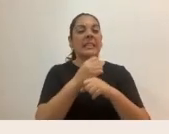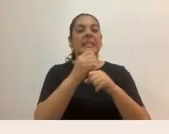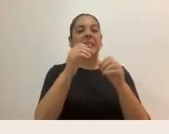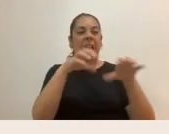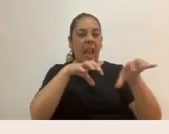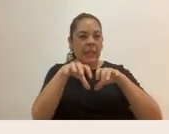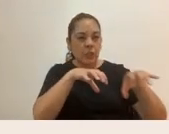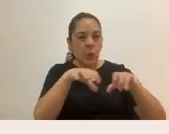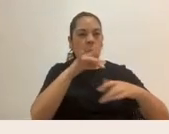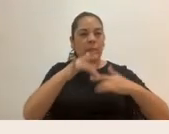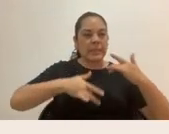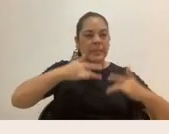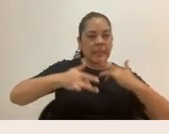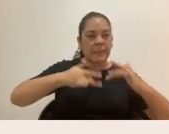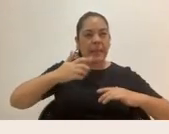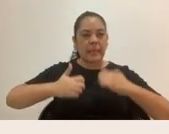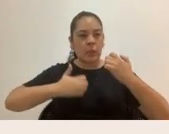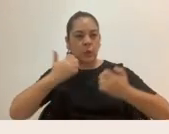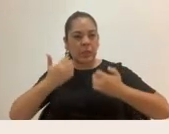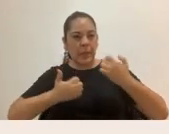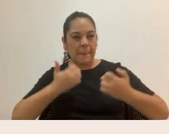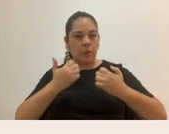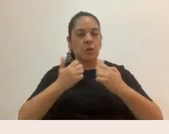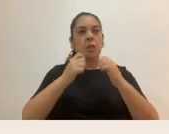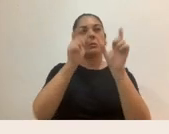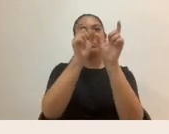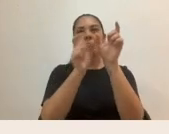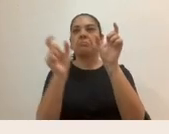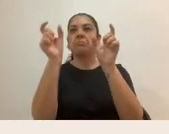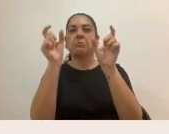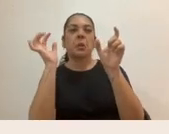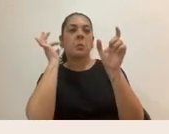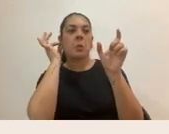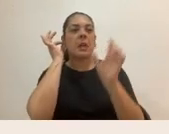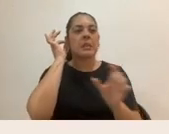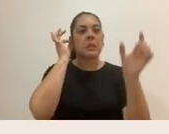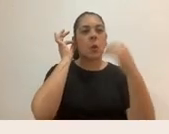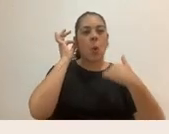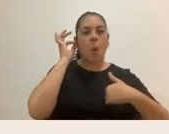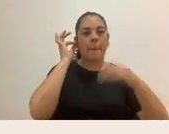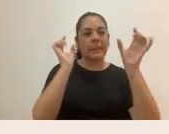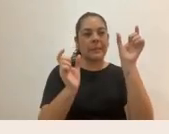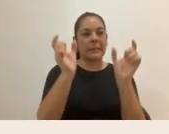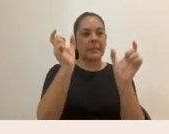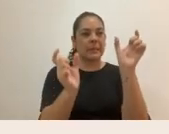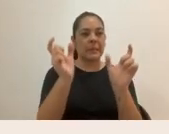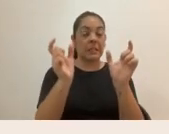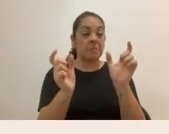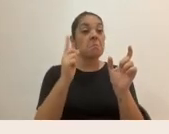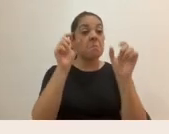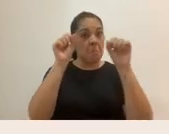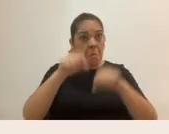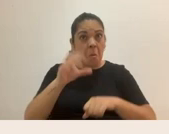sentimientos, emociones, entre hombres y mujeres, Nos podemos dar cuenta de alguna manera,